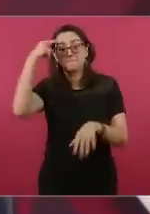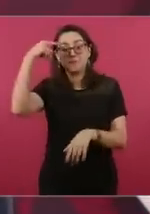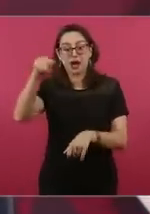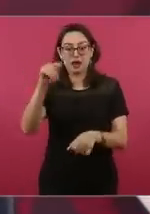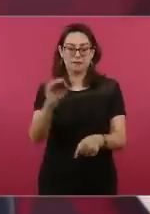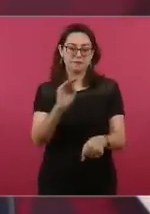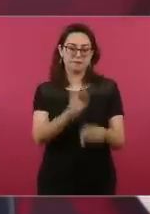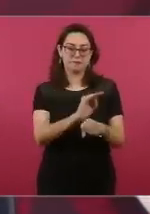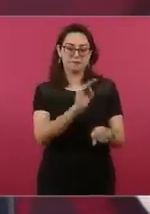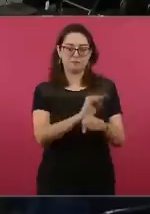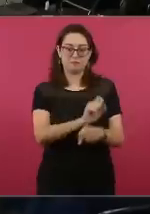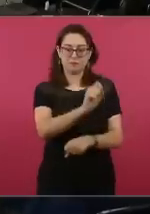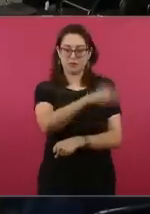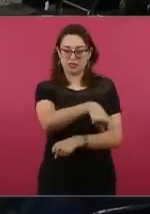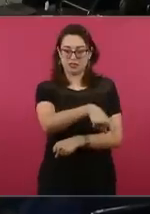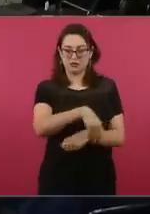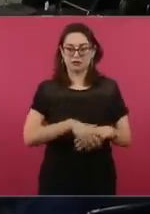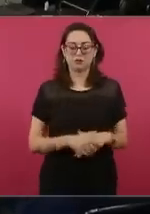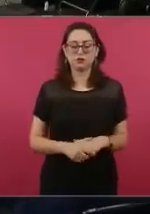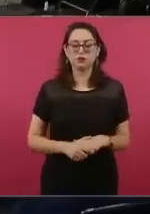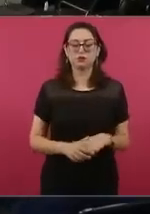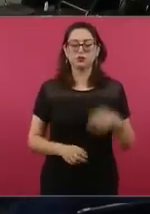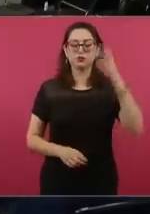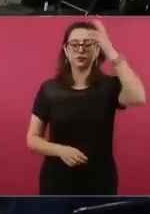¿Usted cree este espacio a la bomba?